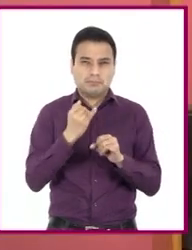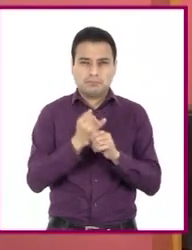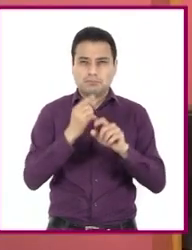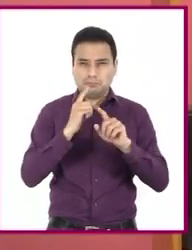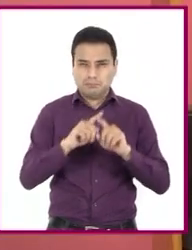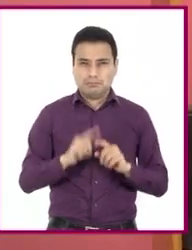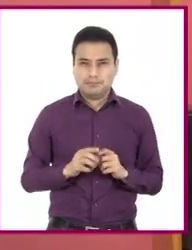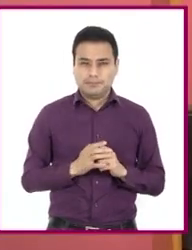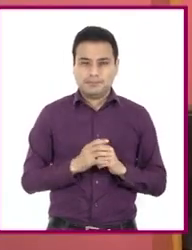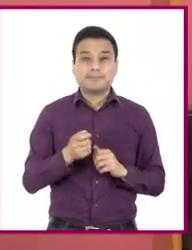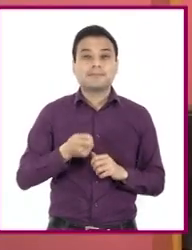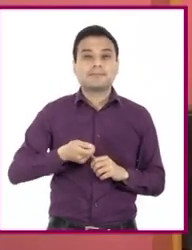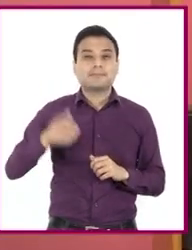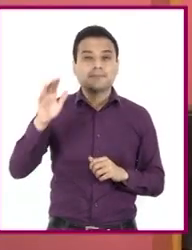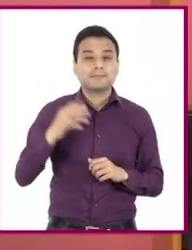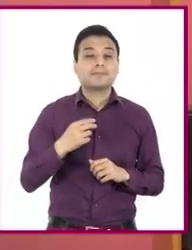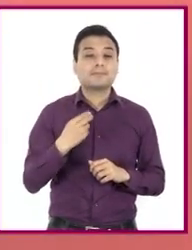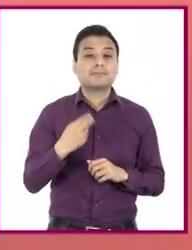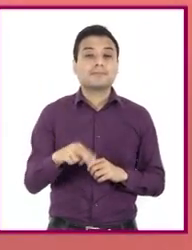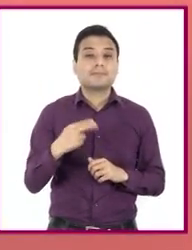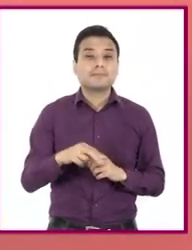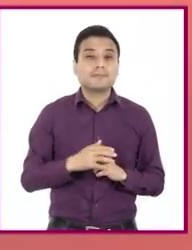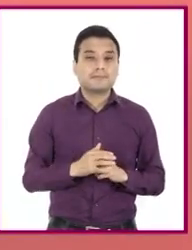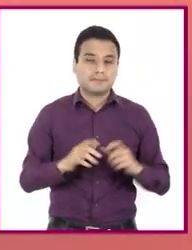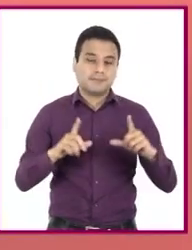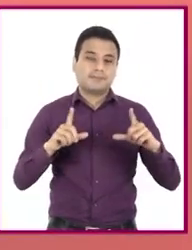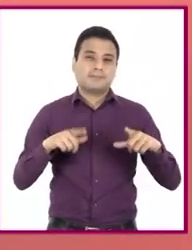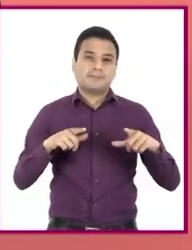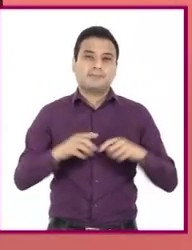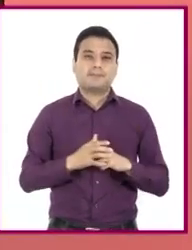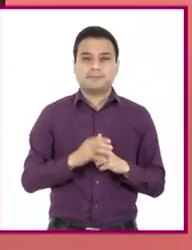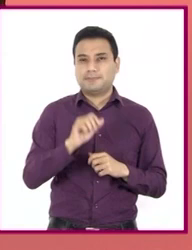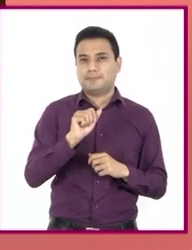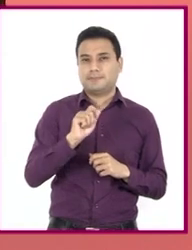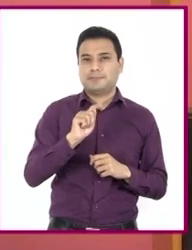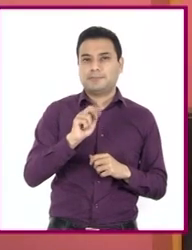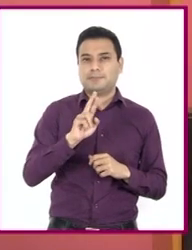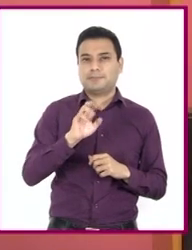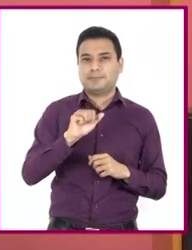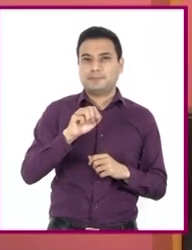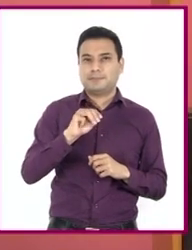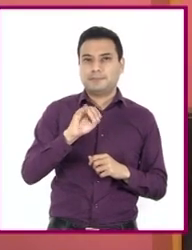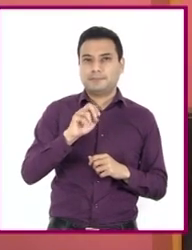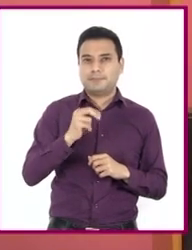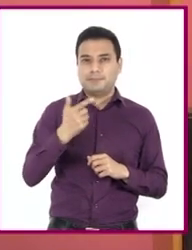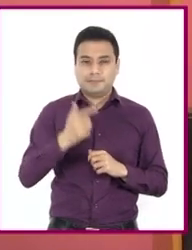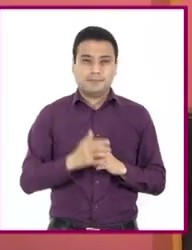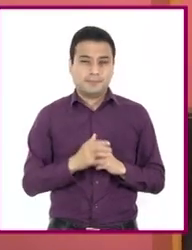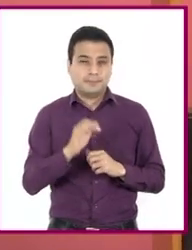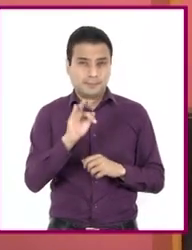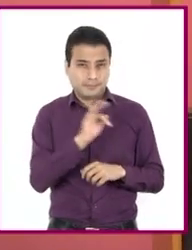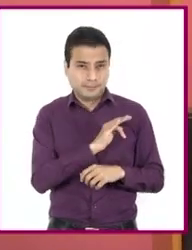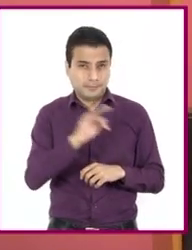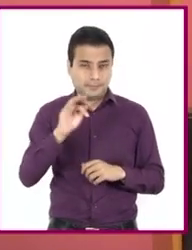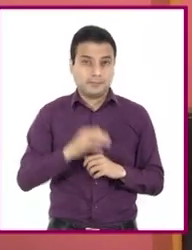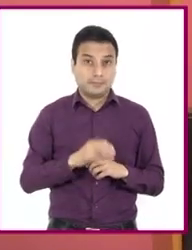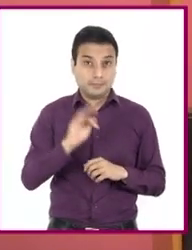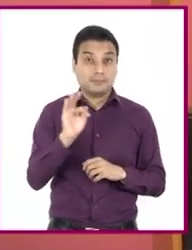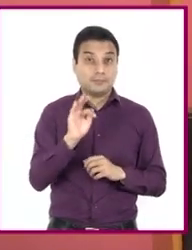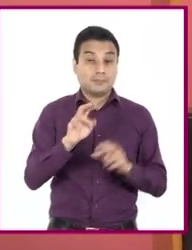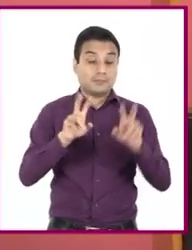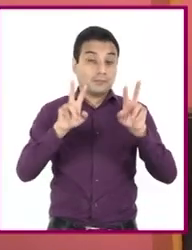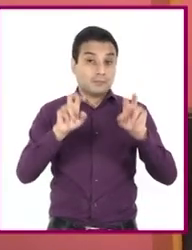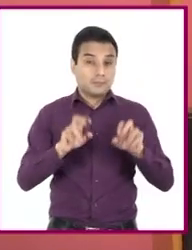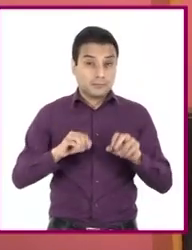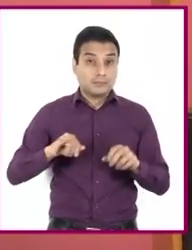más conocidas por su nombre en inglés como plataformas de streaming. Y aunque pueden ser que los contenidos sean muy interesantes,